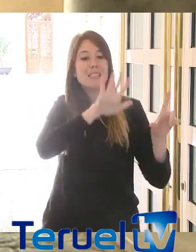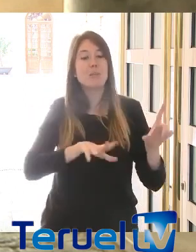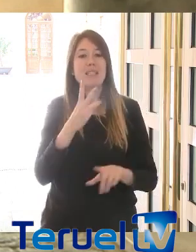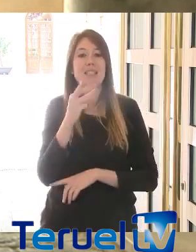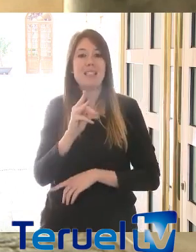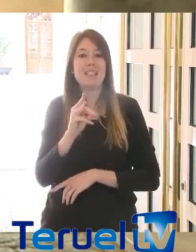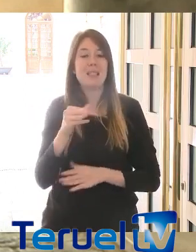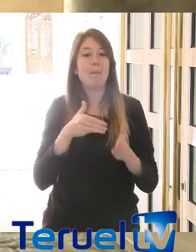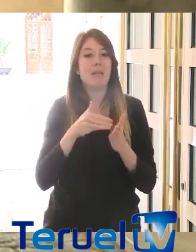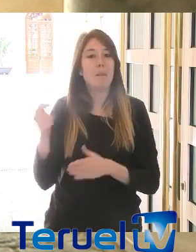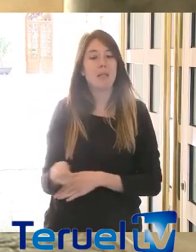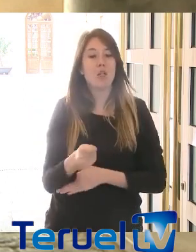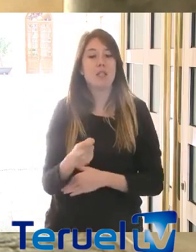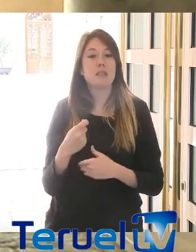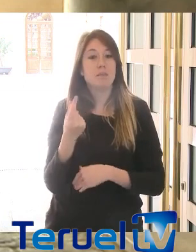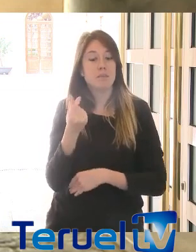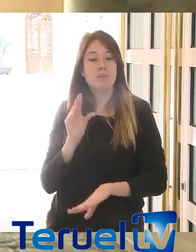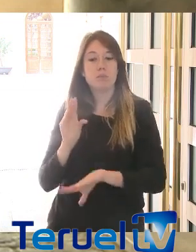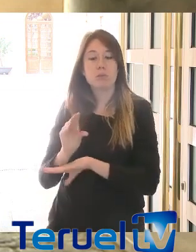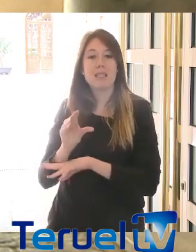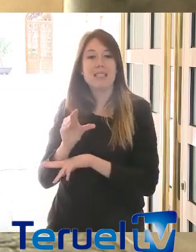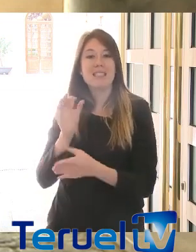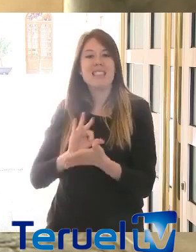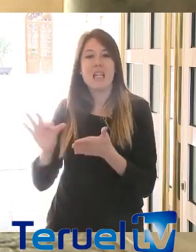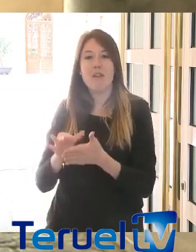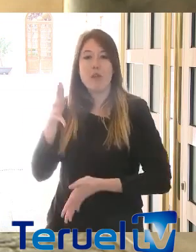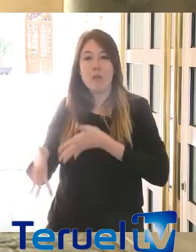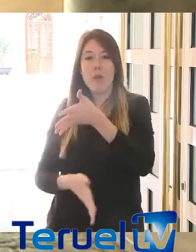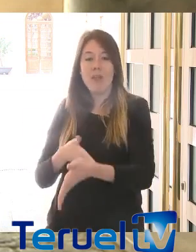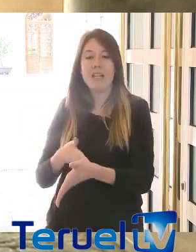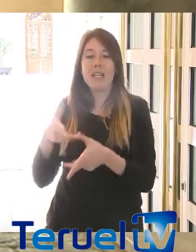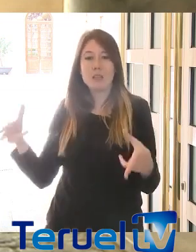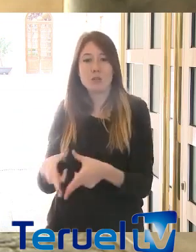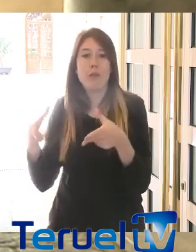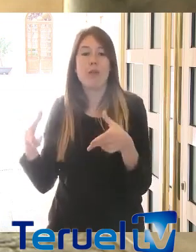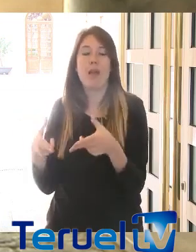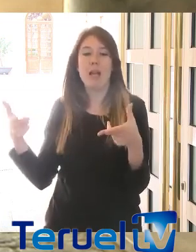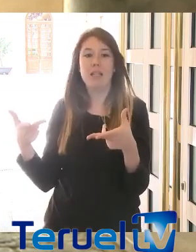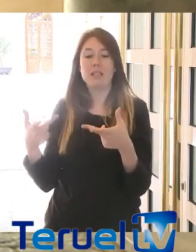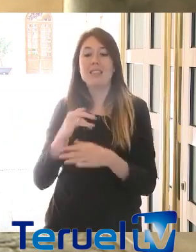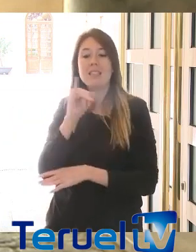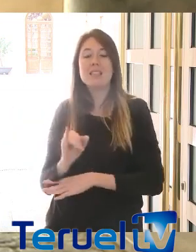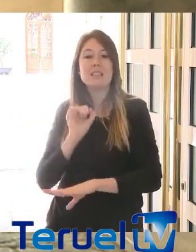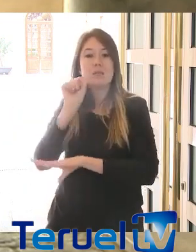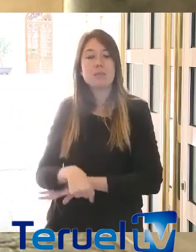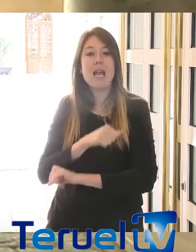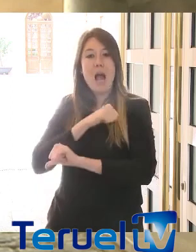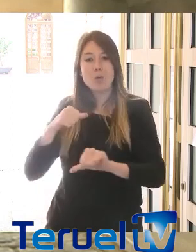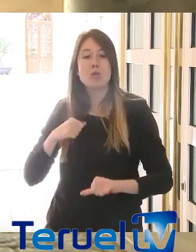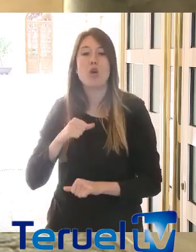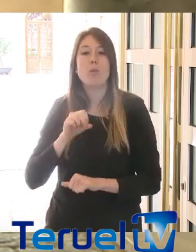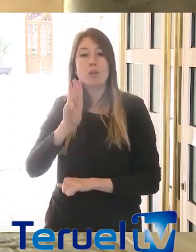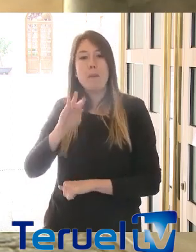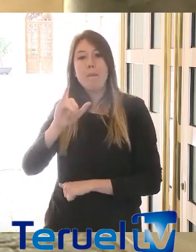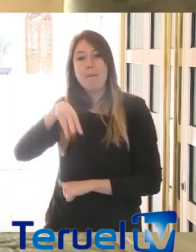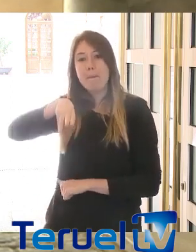millones, al servicio de la ciudadanía, al servicio de los problemas, al servicio del tema social, al servicio de salir de esta crisis, de los autónomos, de las pymes.